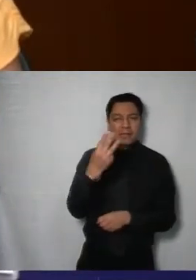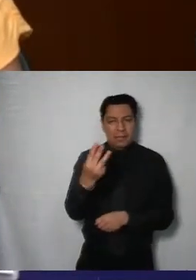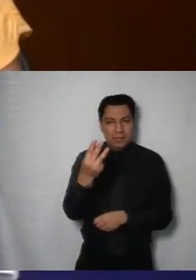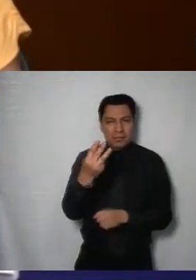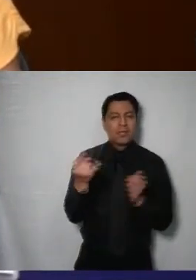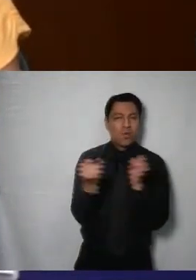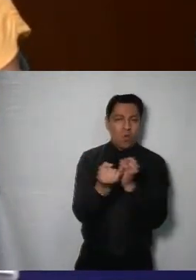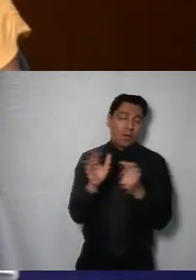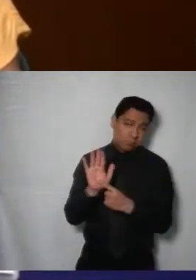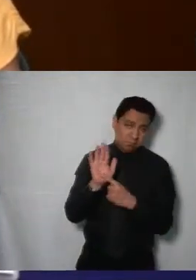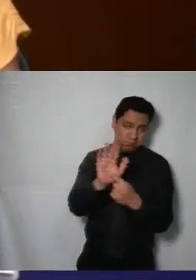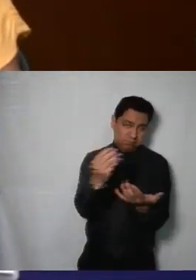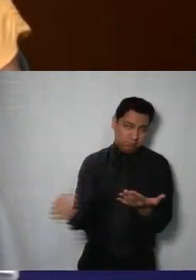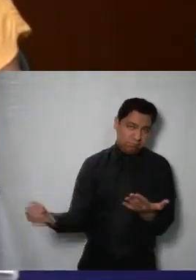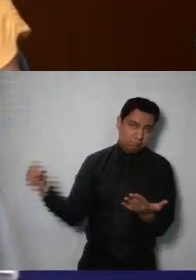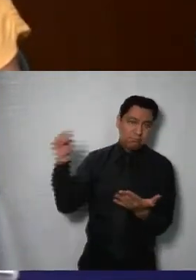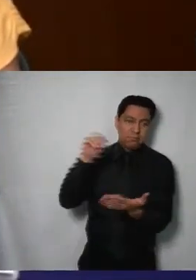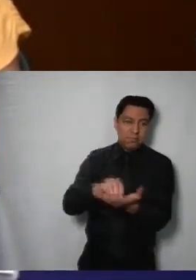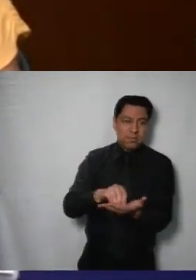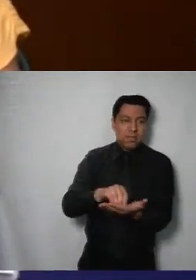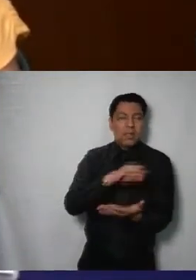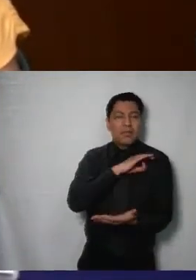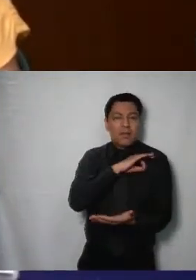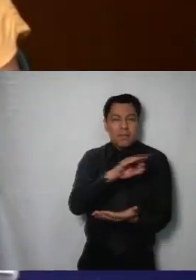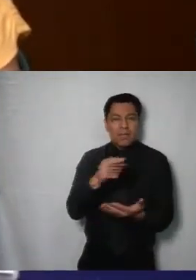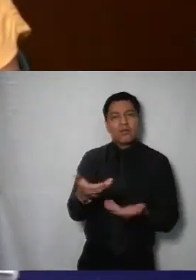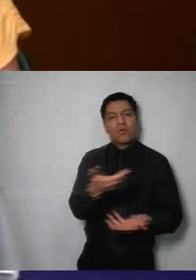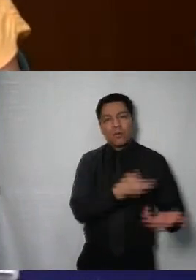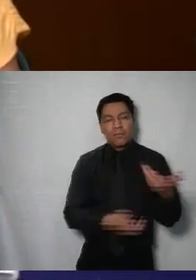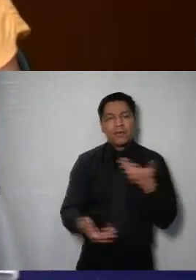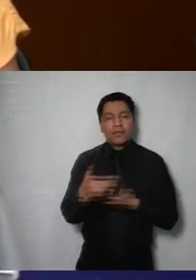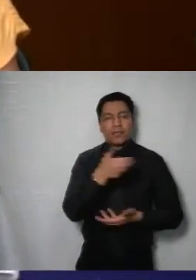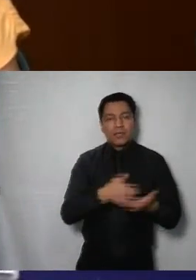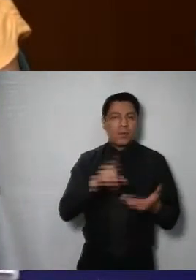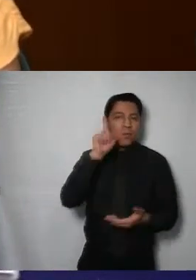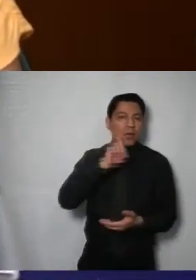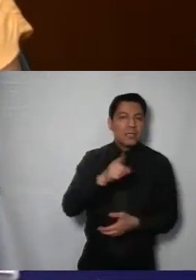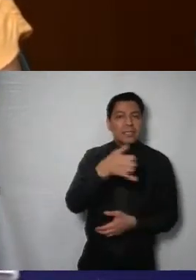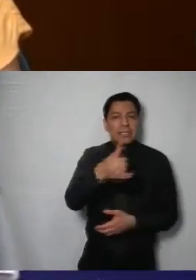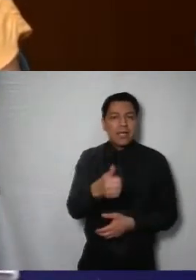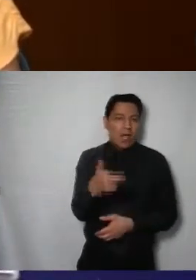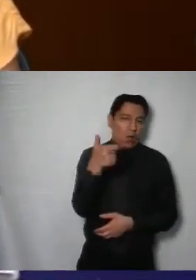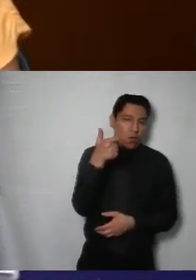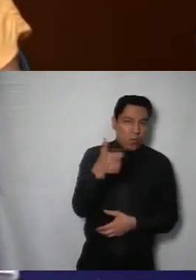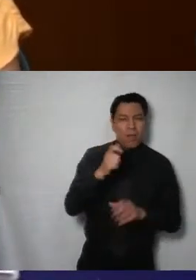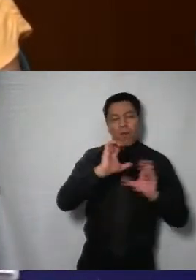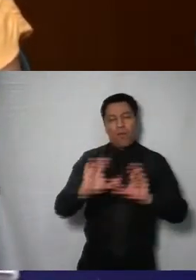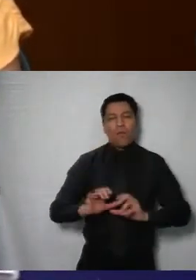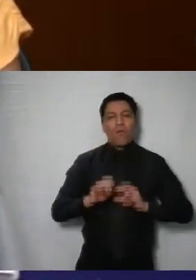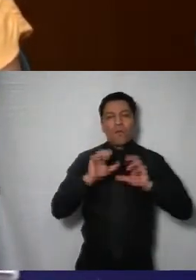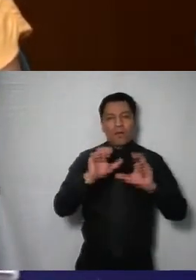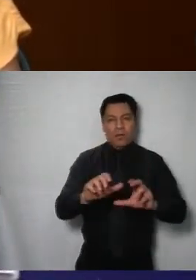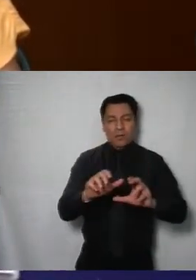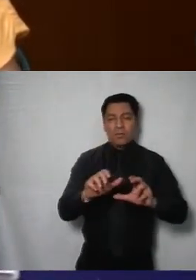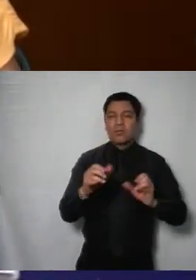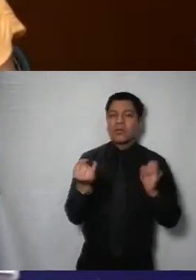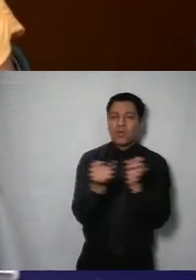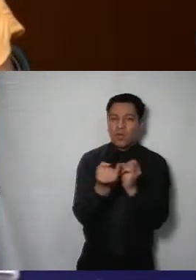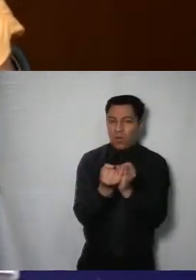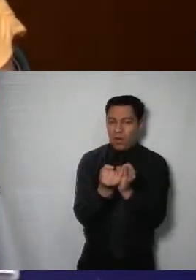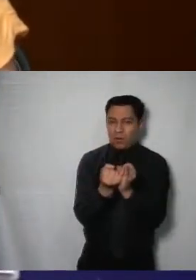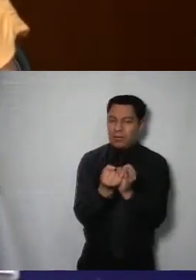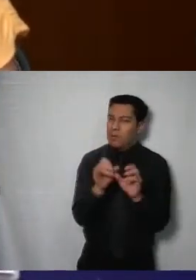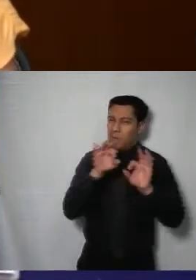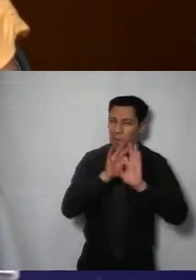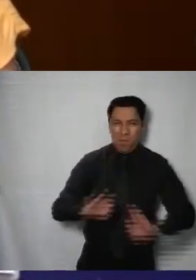y justo contribuir y compartir sobre el Iratón Mujeres y Economía de Cuidados y sobre el